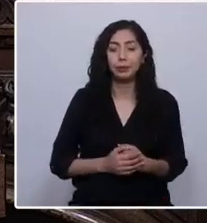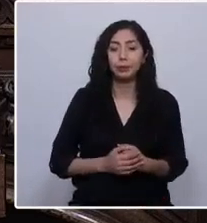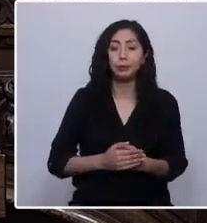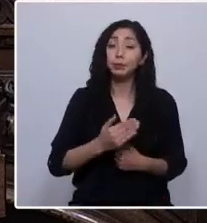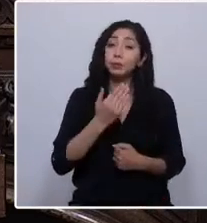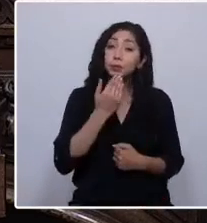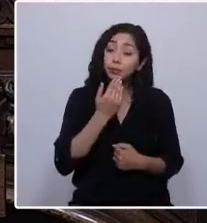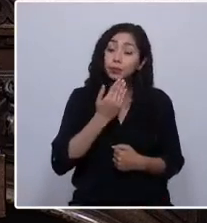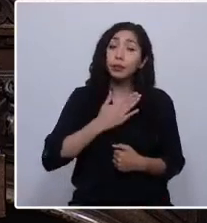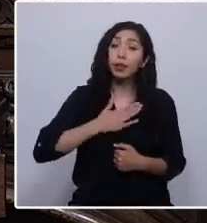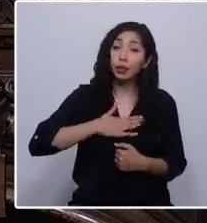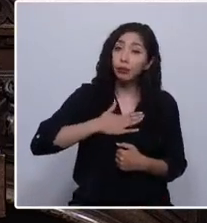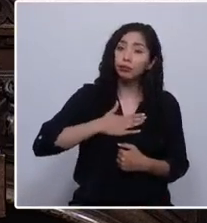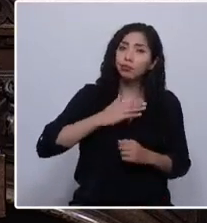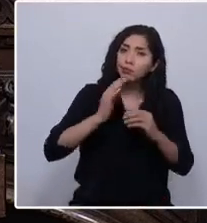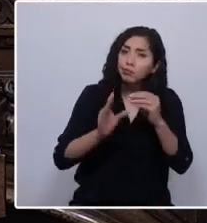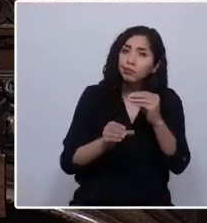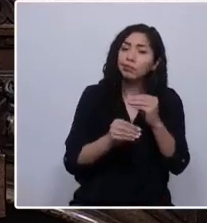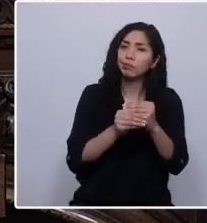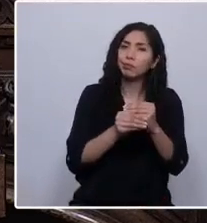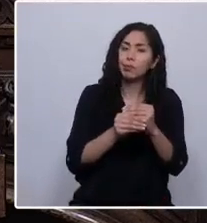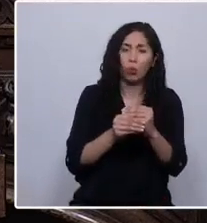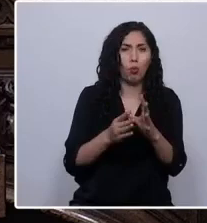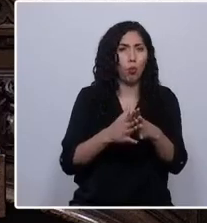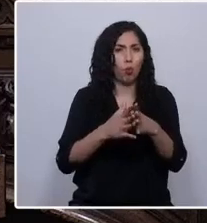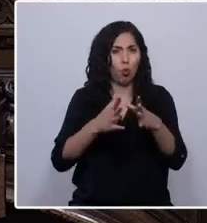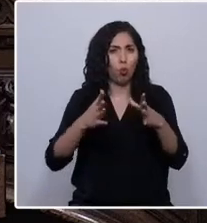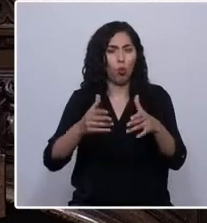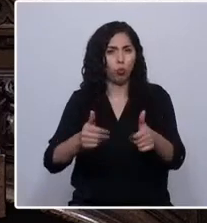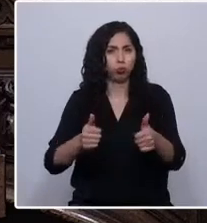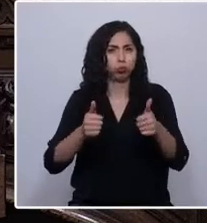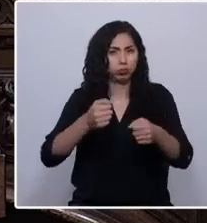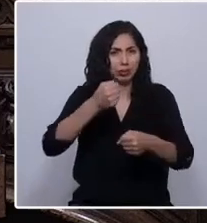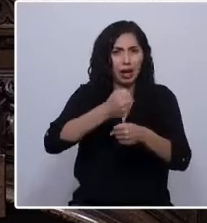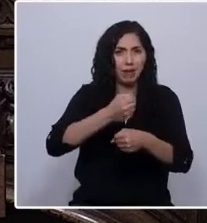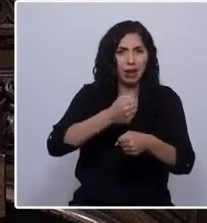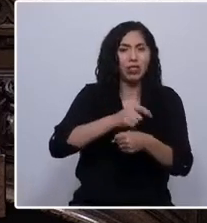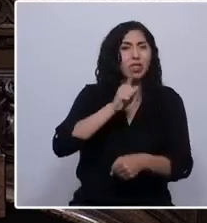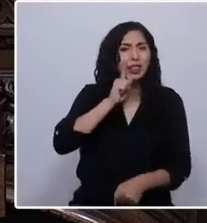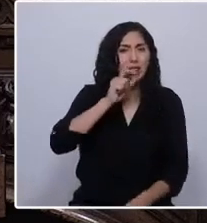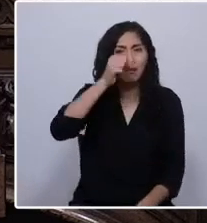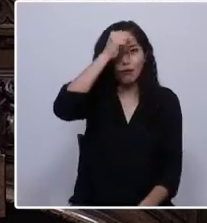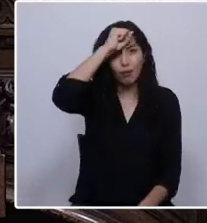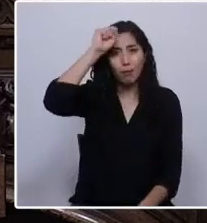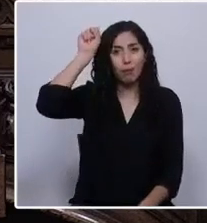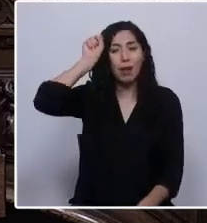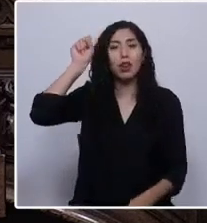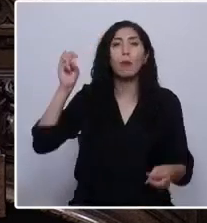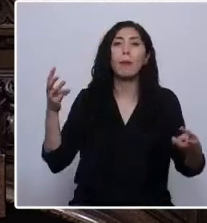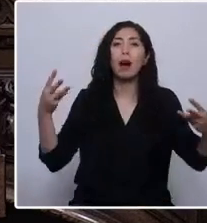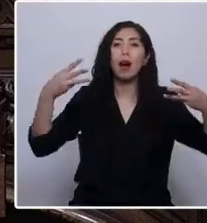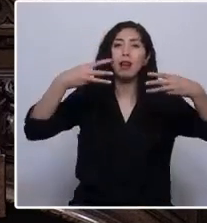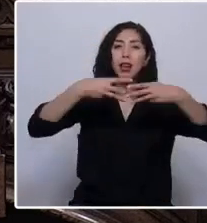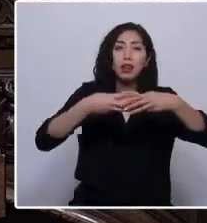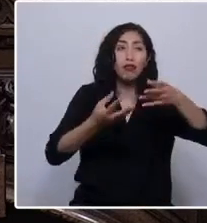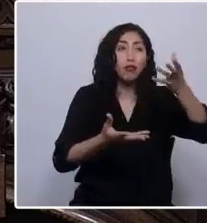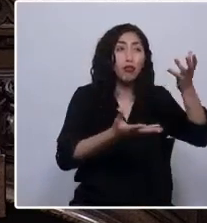quiero destacar la tremenda labor que hizo Bomberos de Magallanes para propagar el fuego,